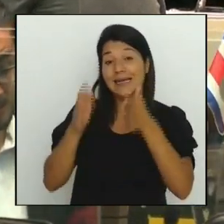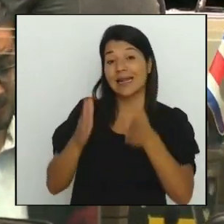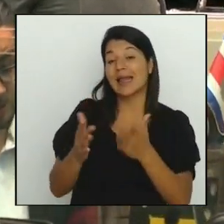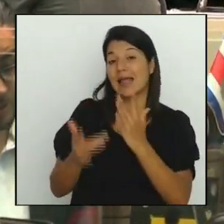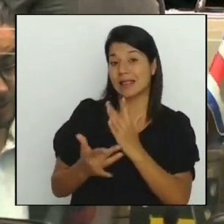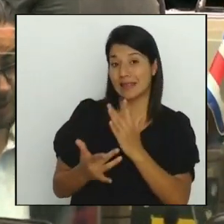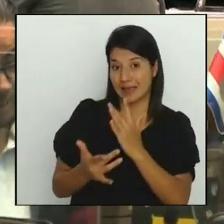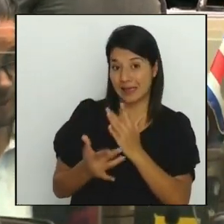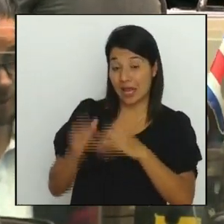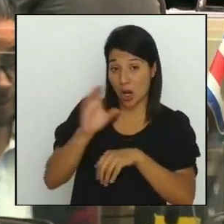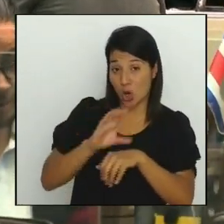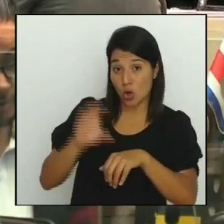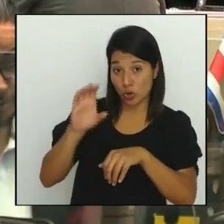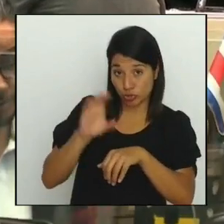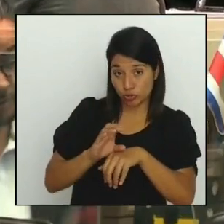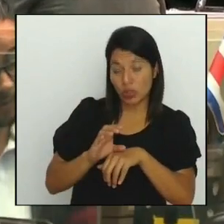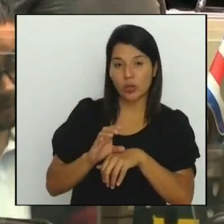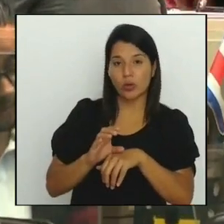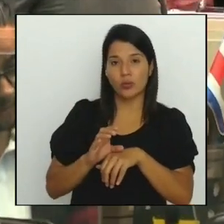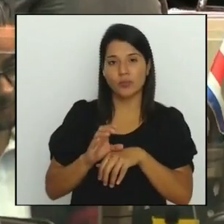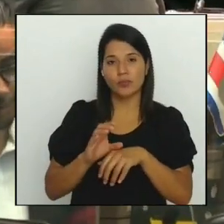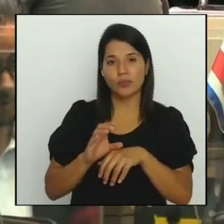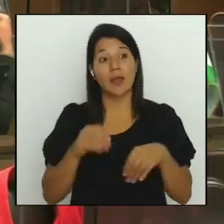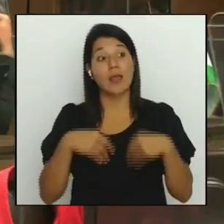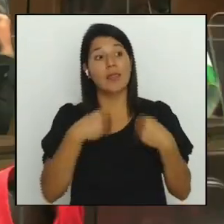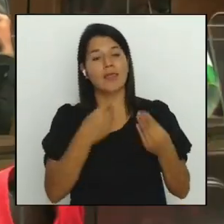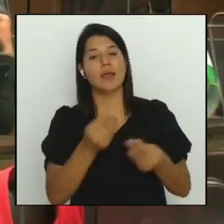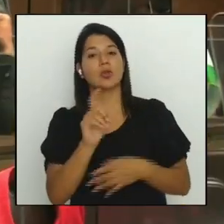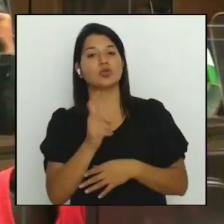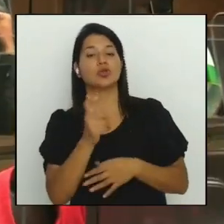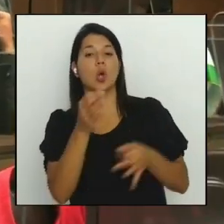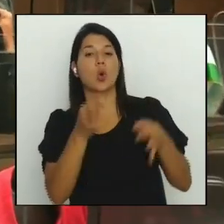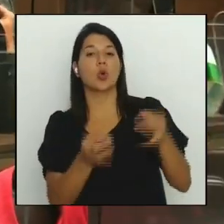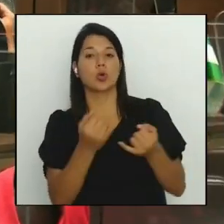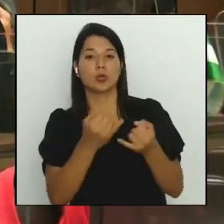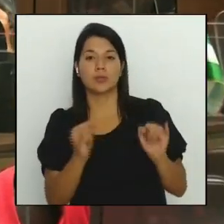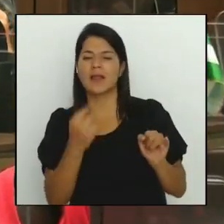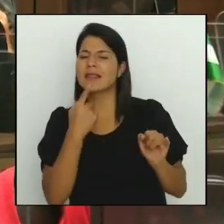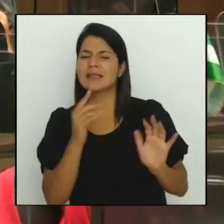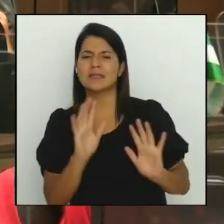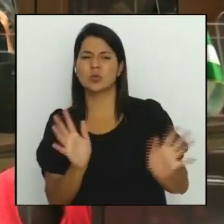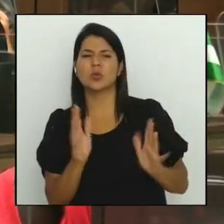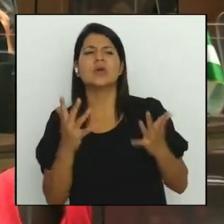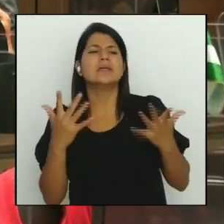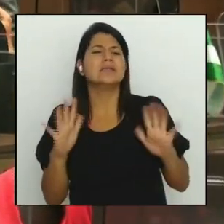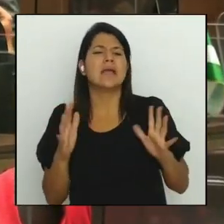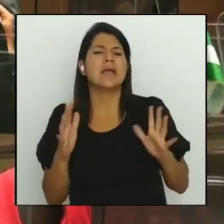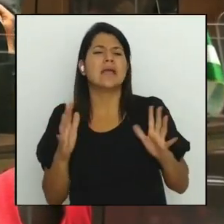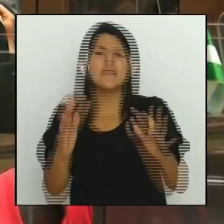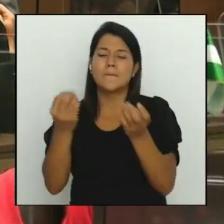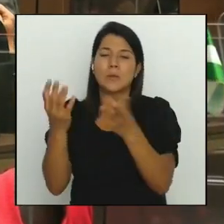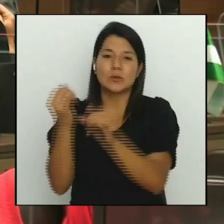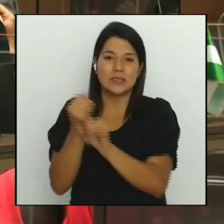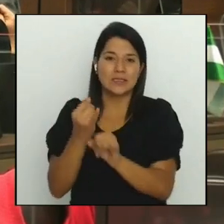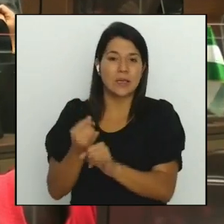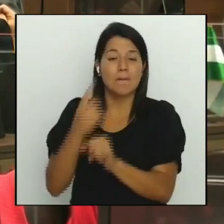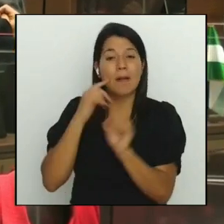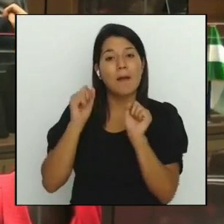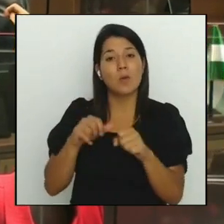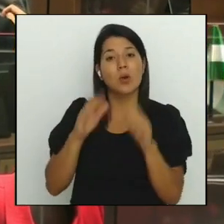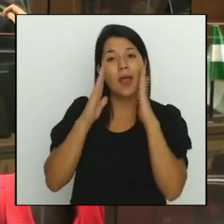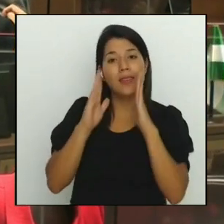dotándola de personalidad jurídica y sugiere que ya existen suficientes instancias para abordar estas funciones